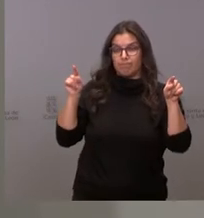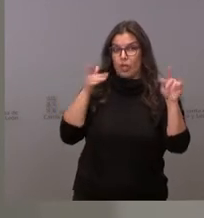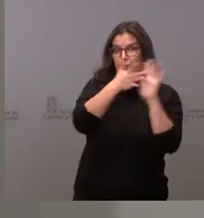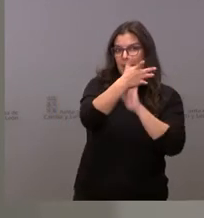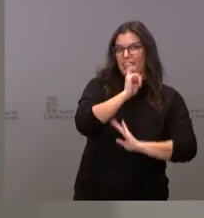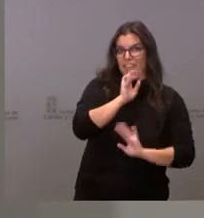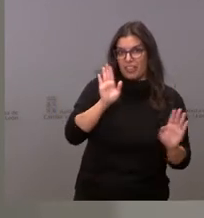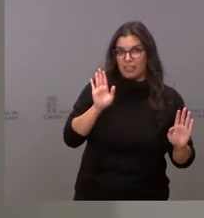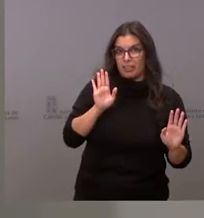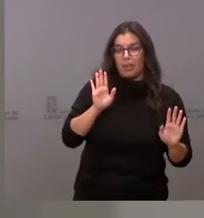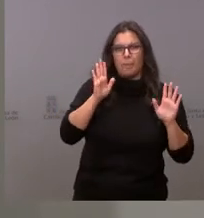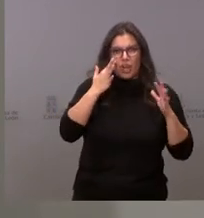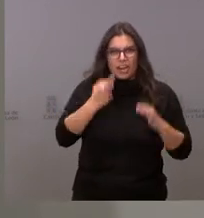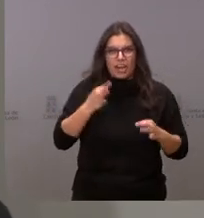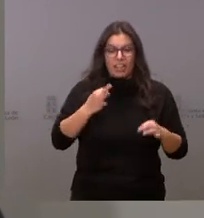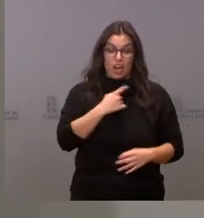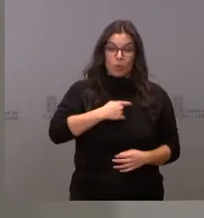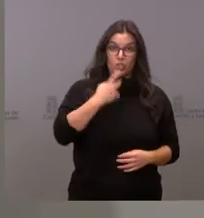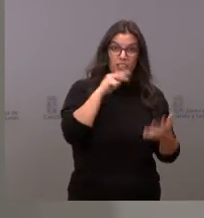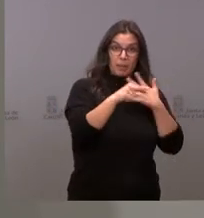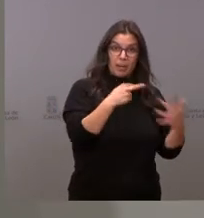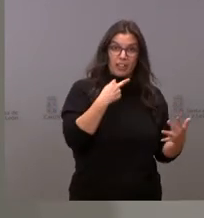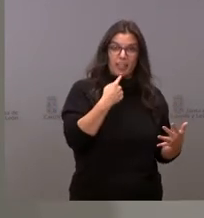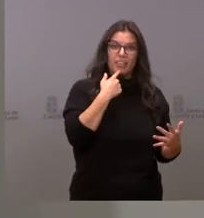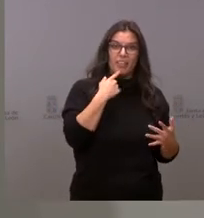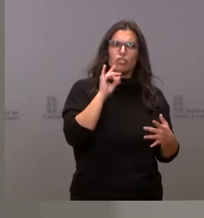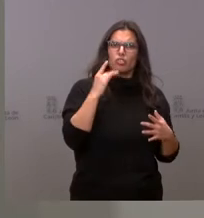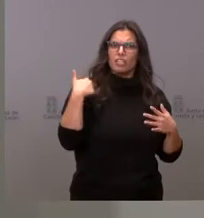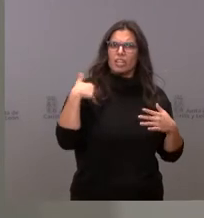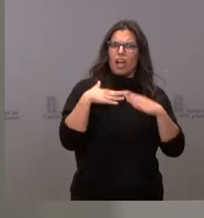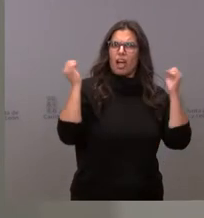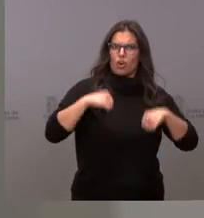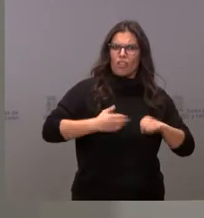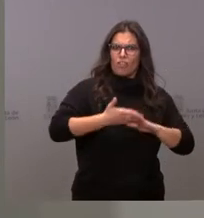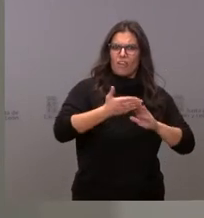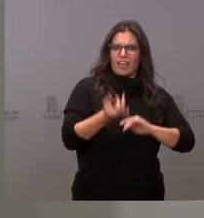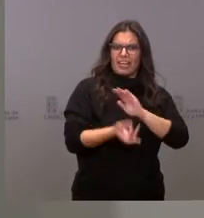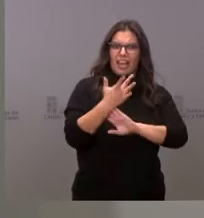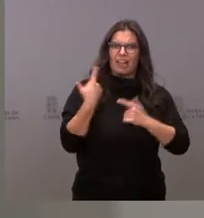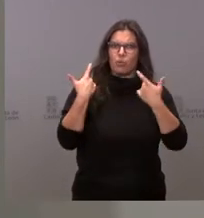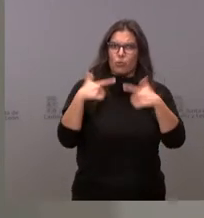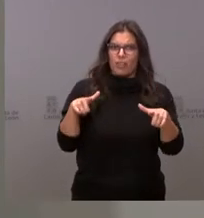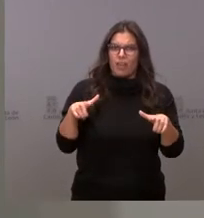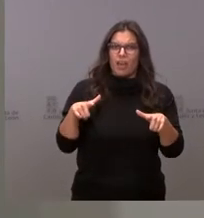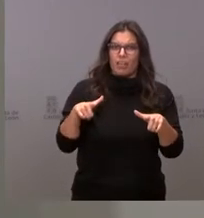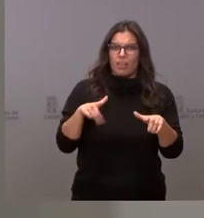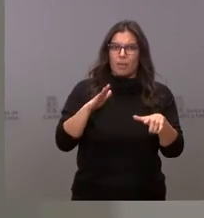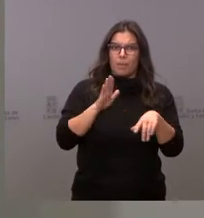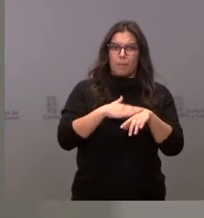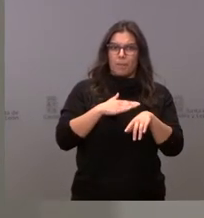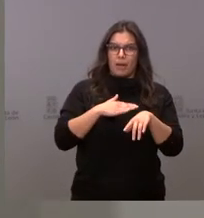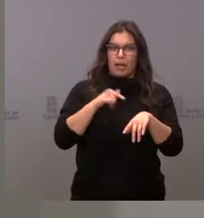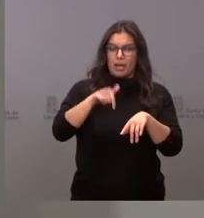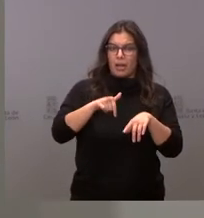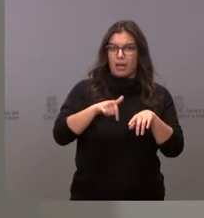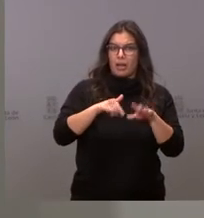es decir, en la Comisión de Transparencia tenemos acordado la creación de esta unidad en León con la ministra de Defensa